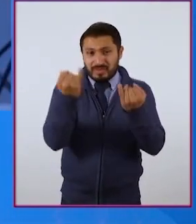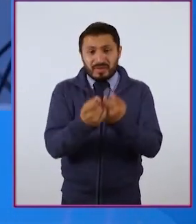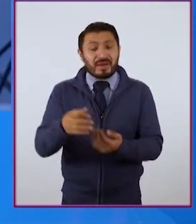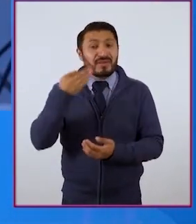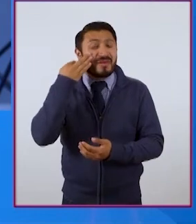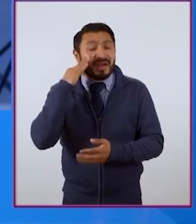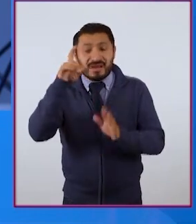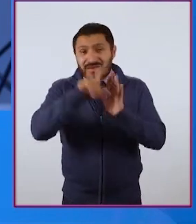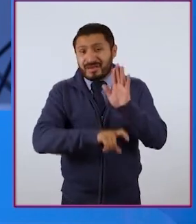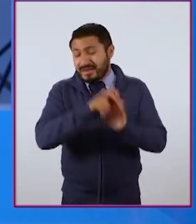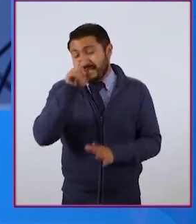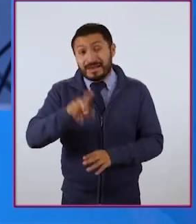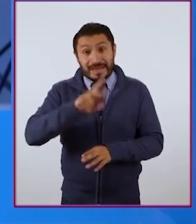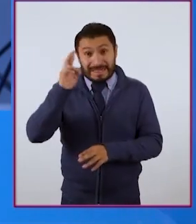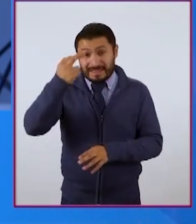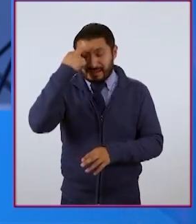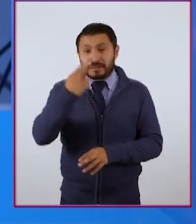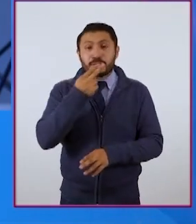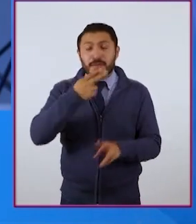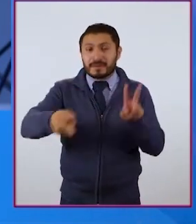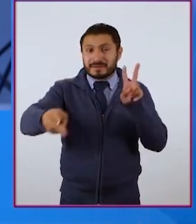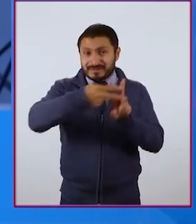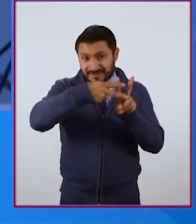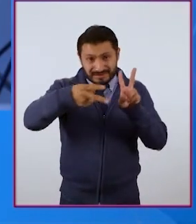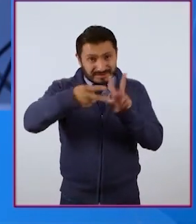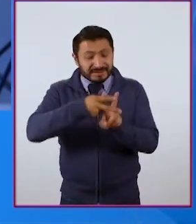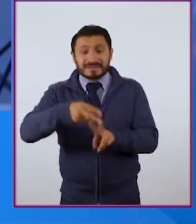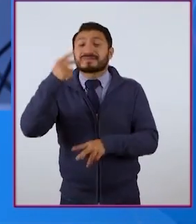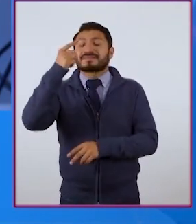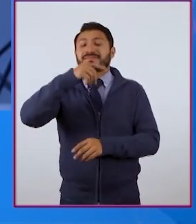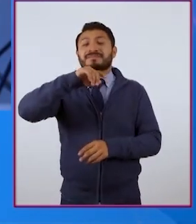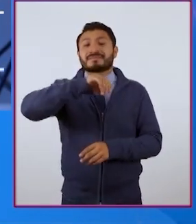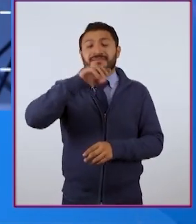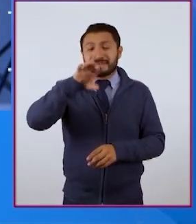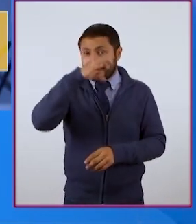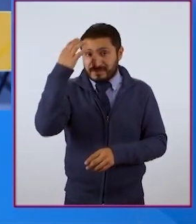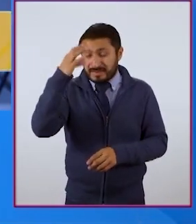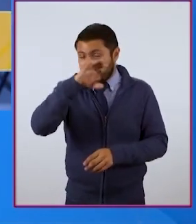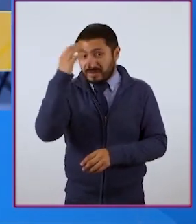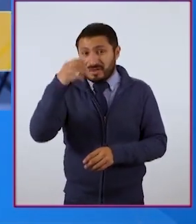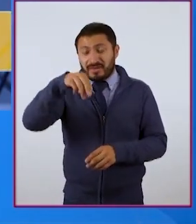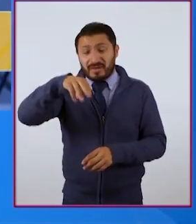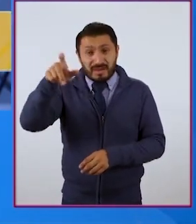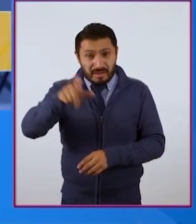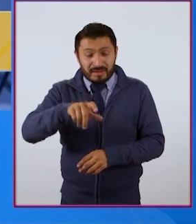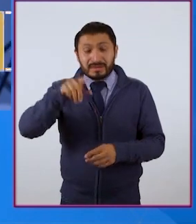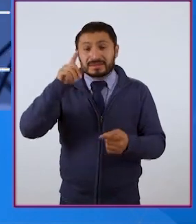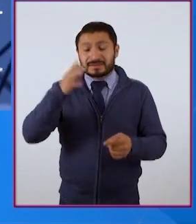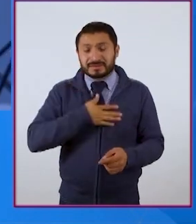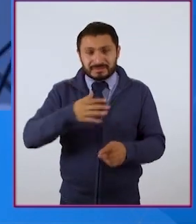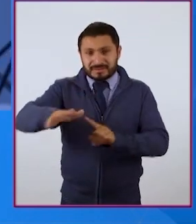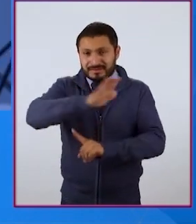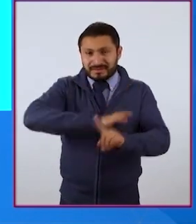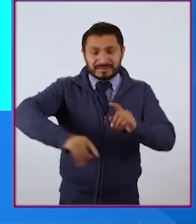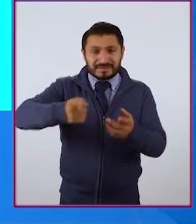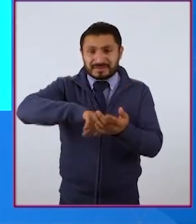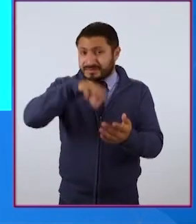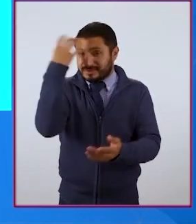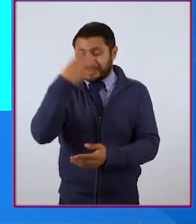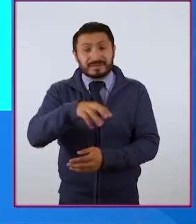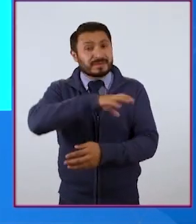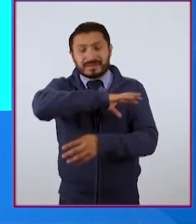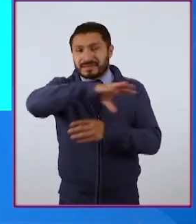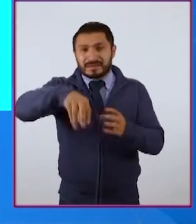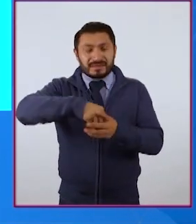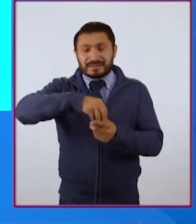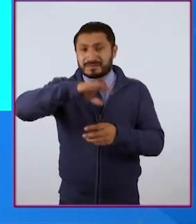Facebook y no olvides usar los hashtags fotográfica MX y mi entorno en una foto. ¡Eso